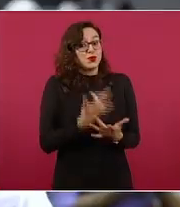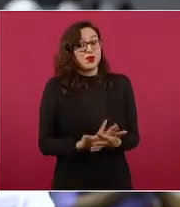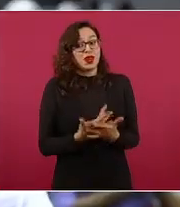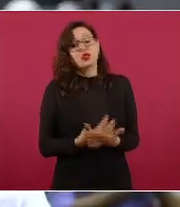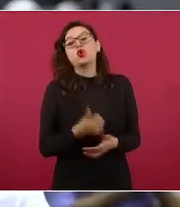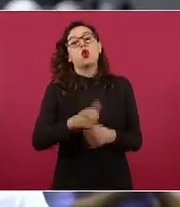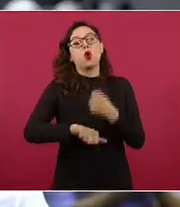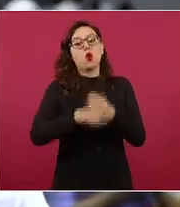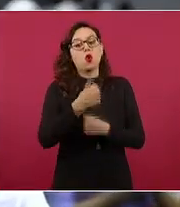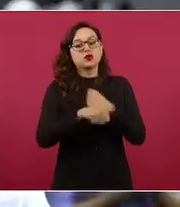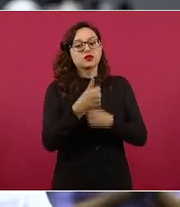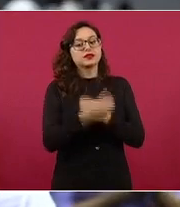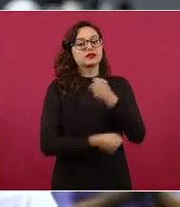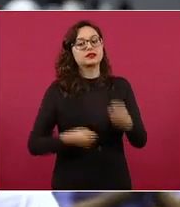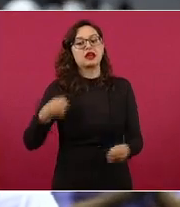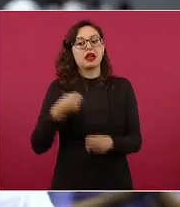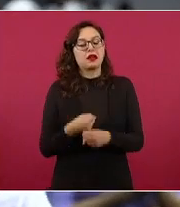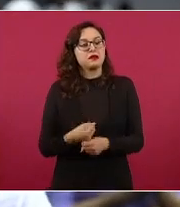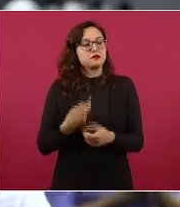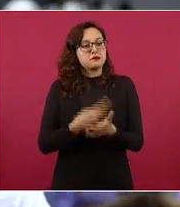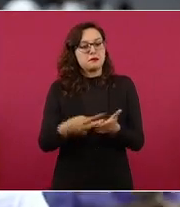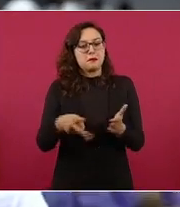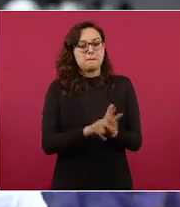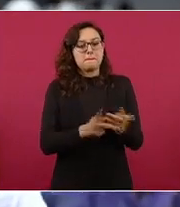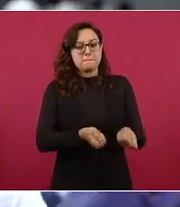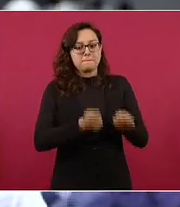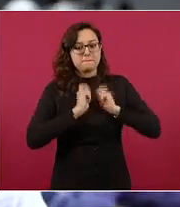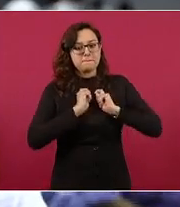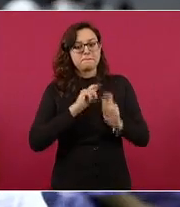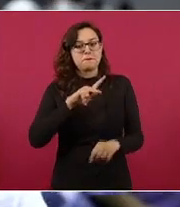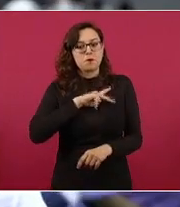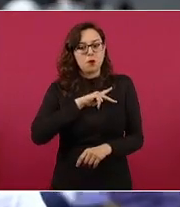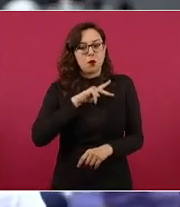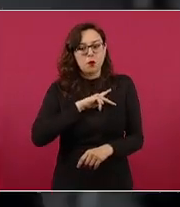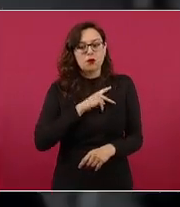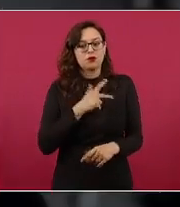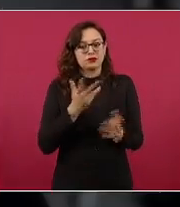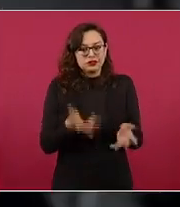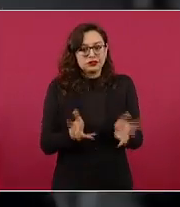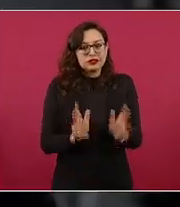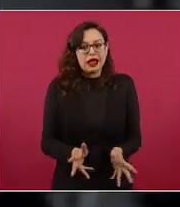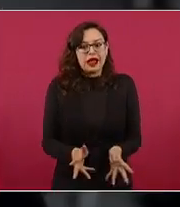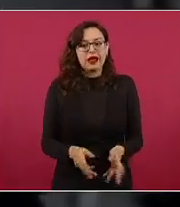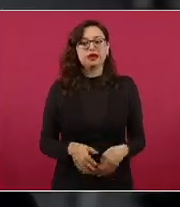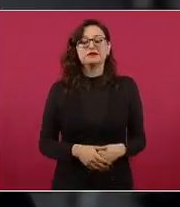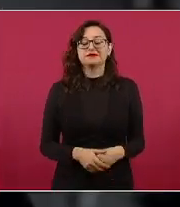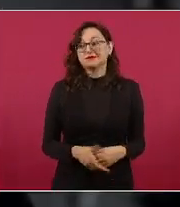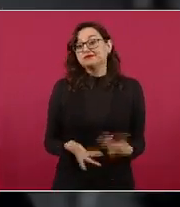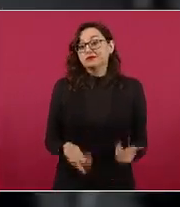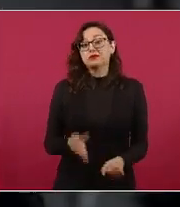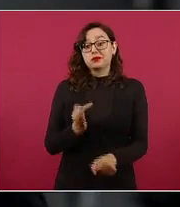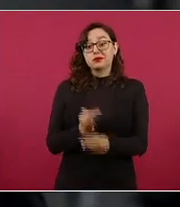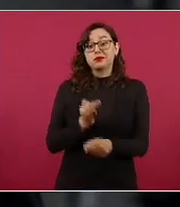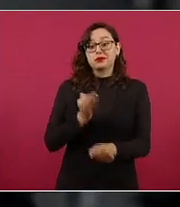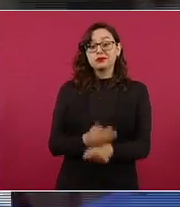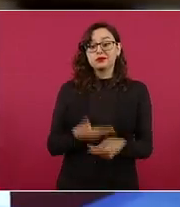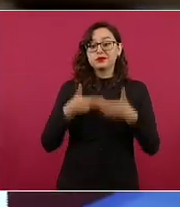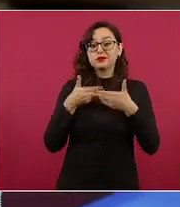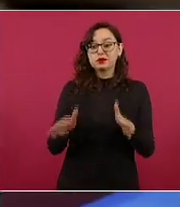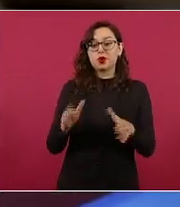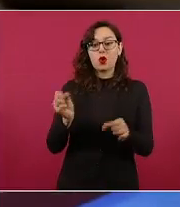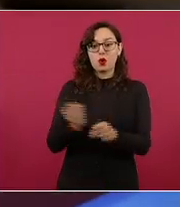algo propio, algo que ya pueda ser fijo para nosotros. Entonces, el que se haya presentado este